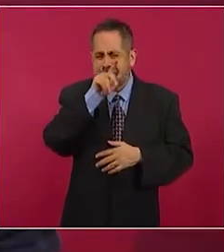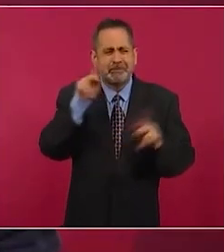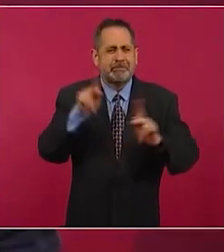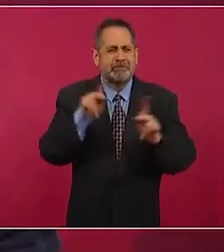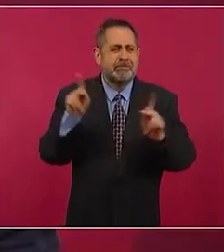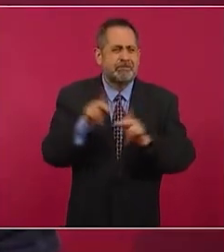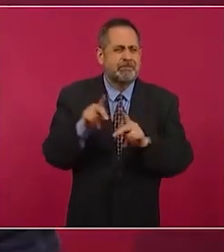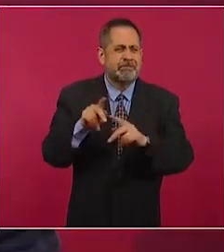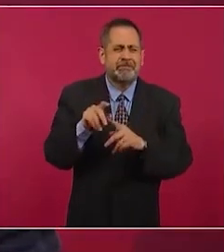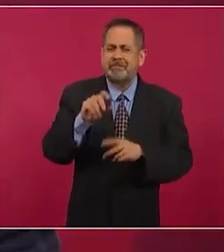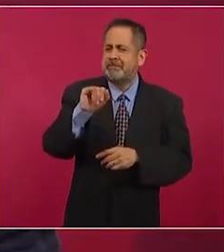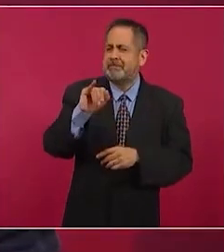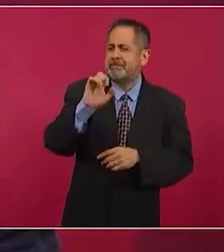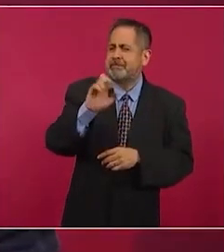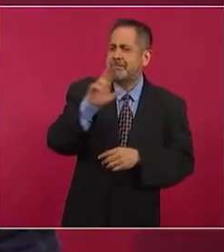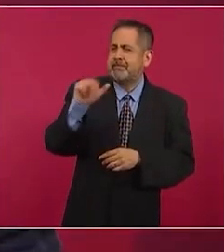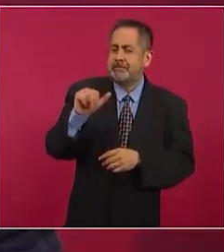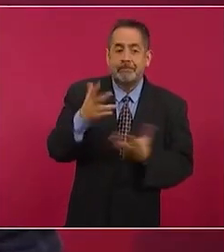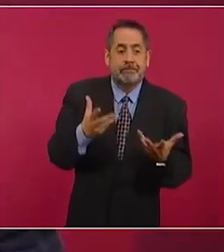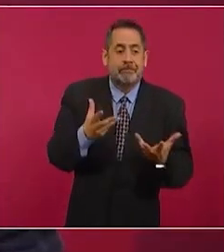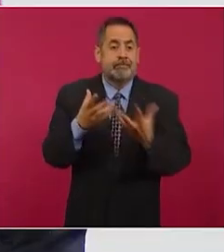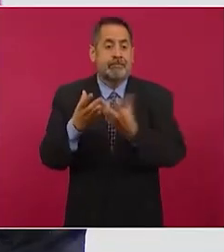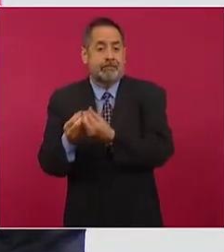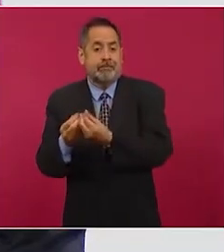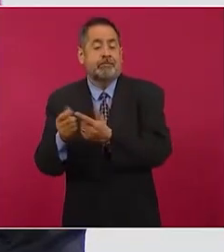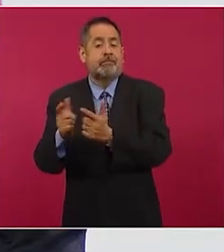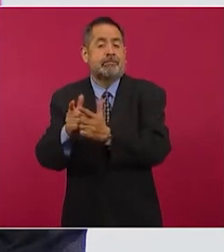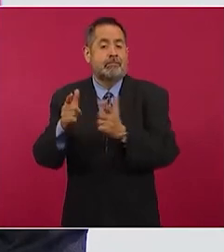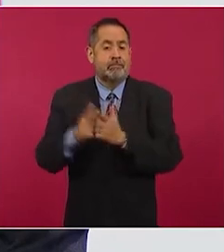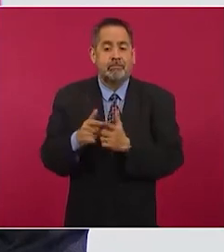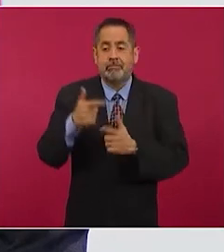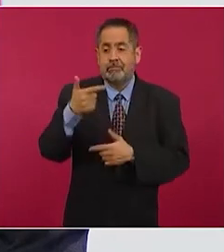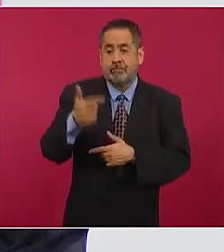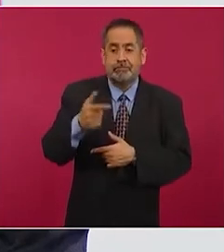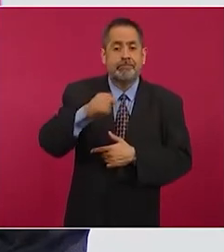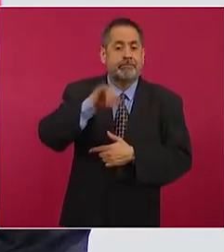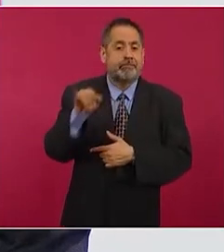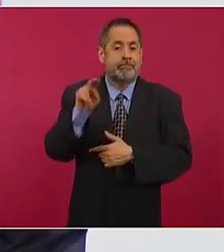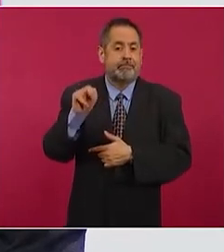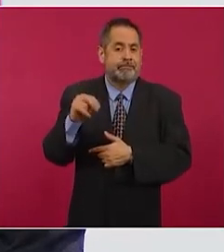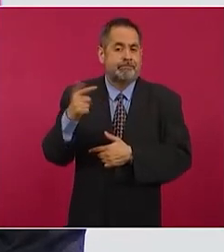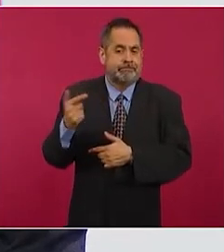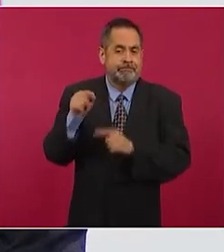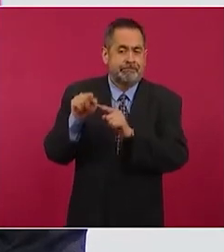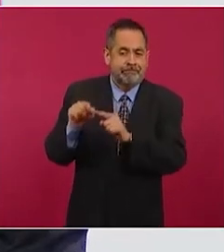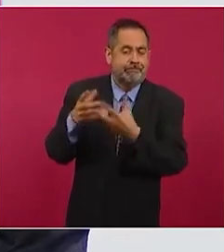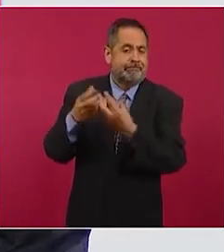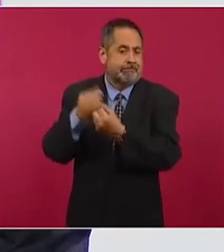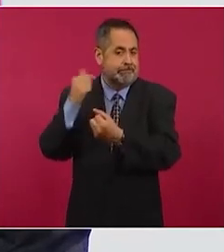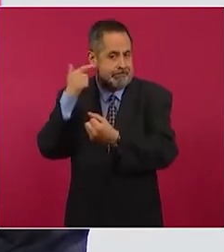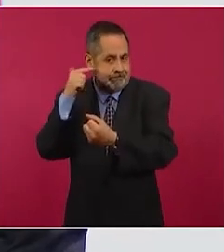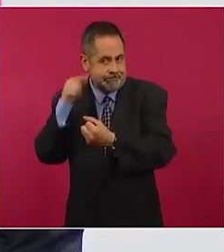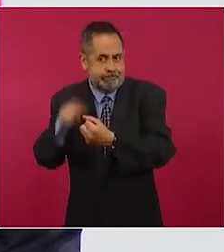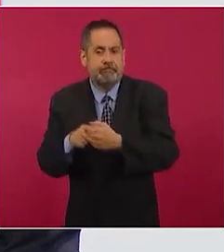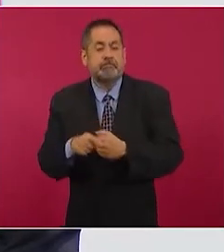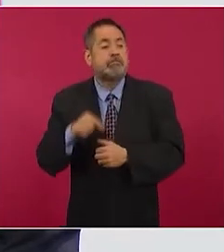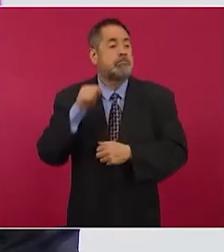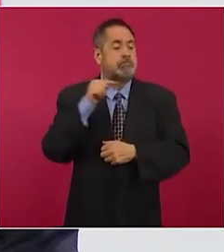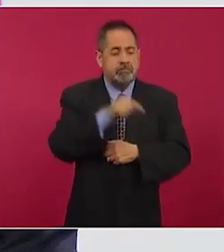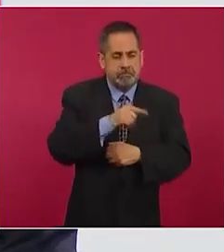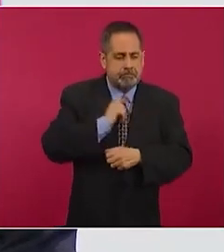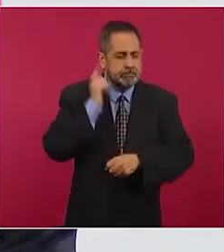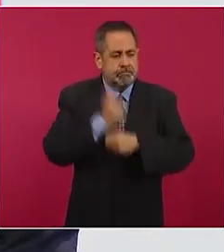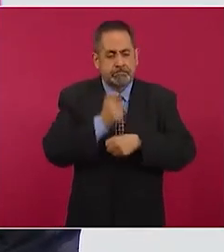son grupos ligados al cártel Jalisco Nueva Generación, se tienen ubicadas entradas y salidas con diferentes vehículos,